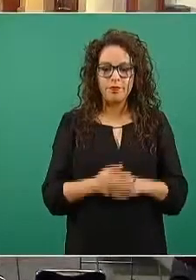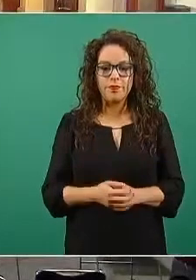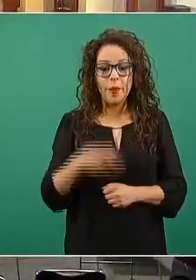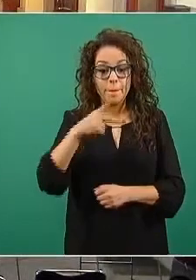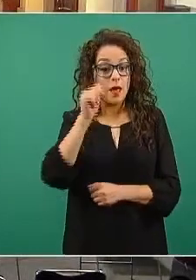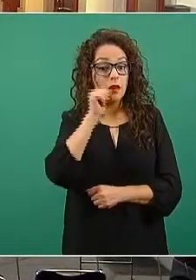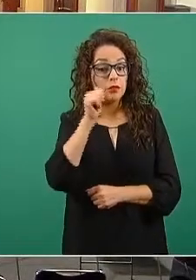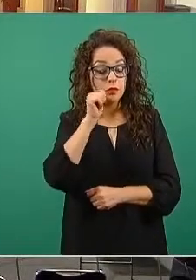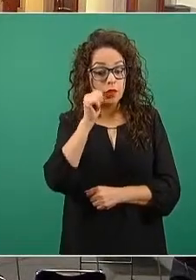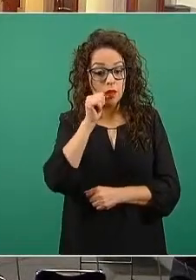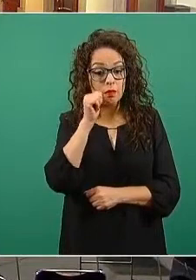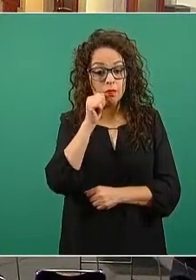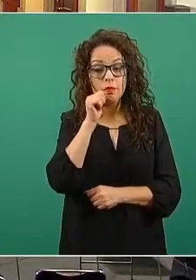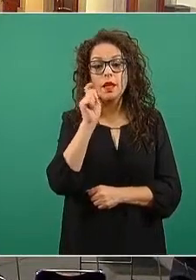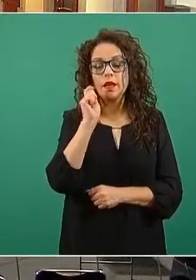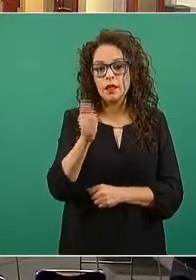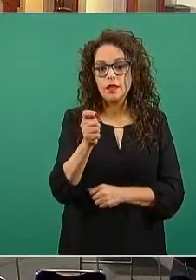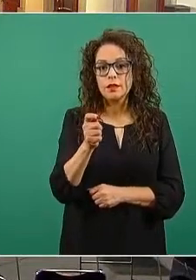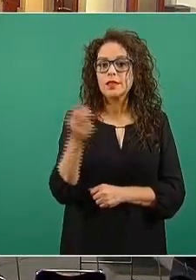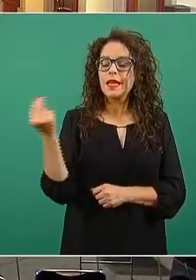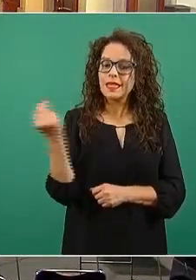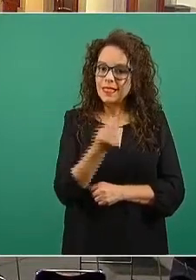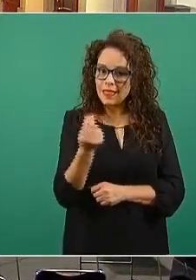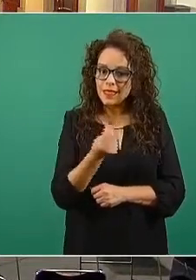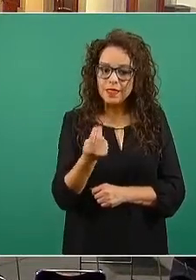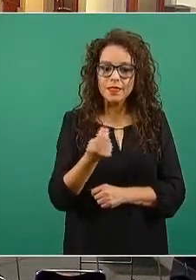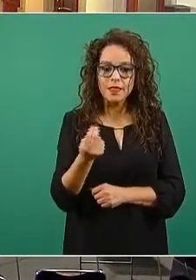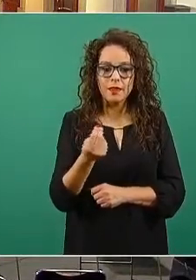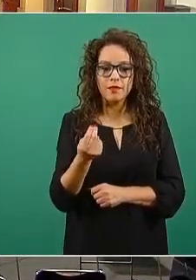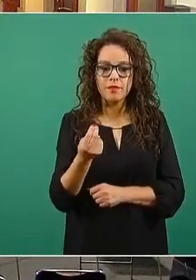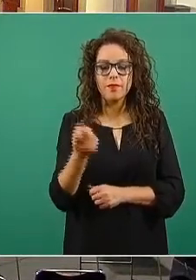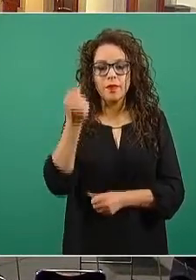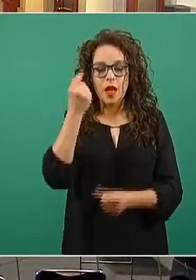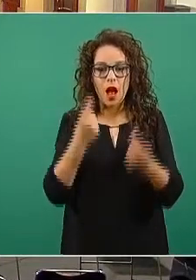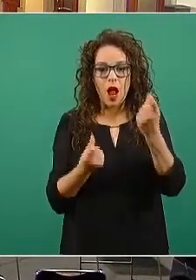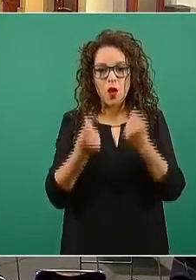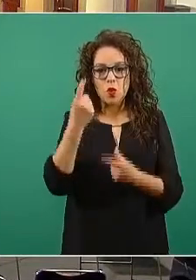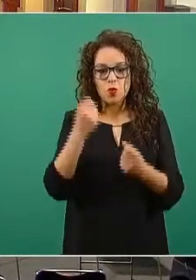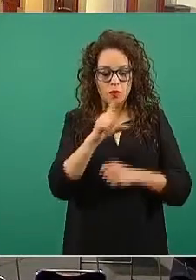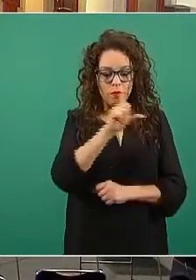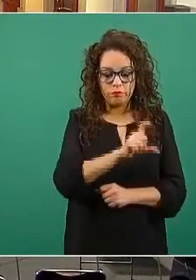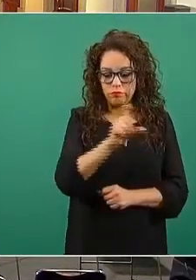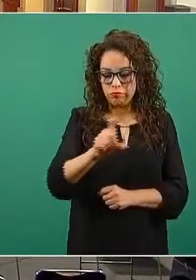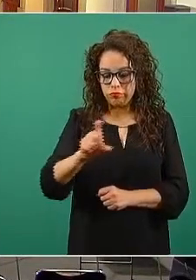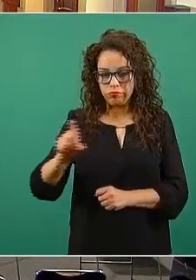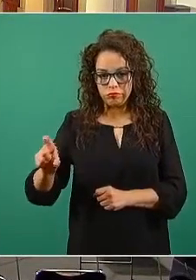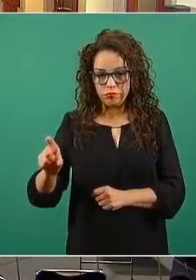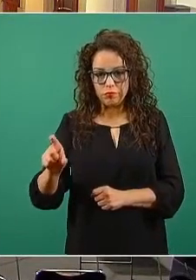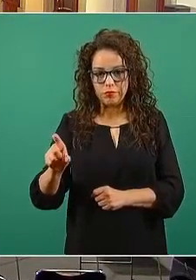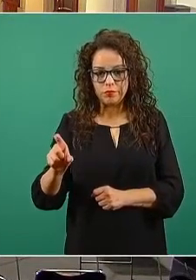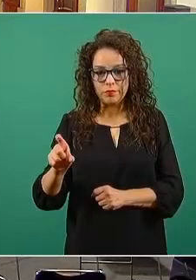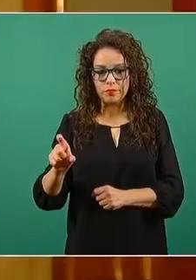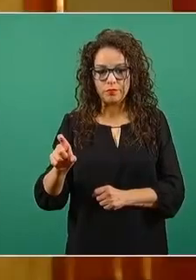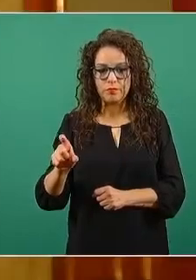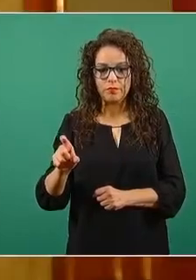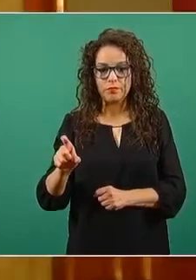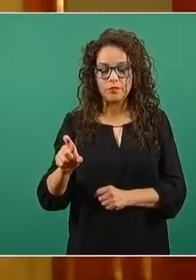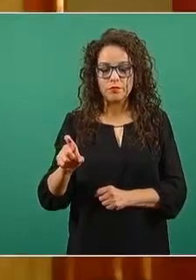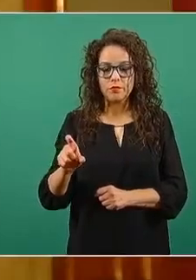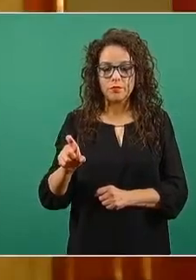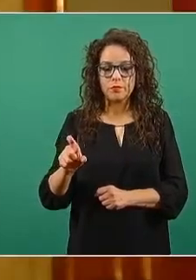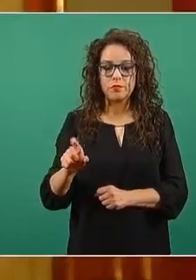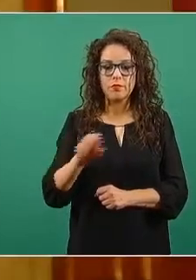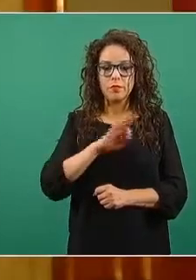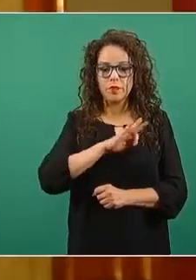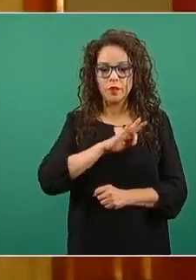estrategia de tener algunas dosis justamente que nos